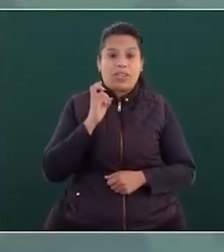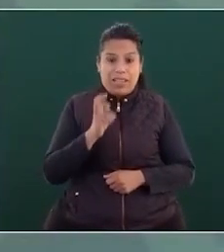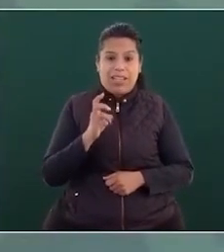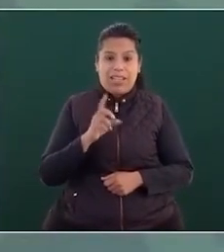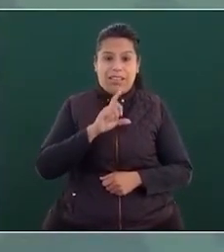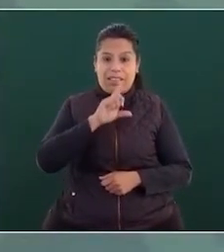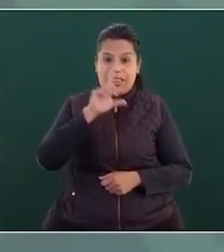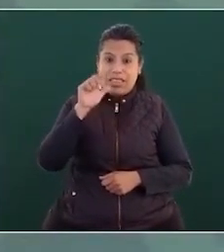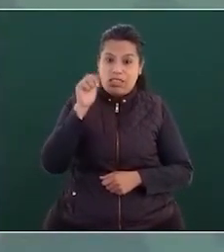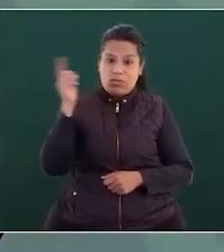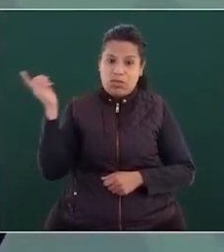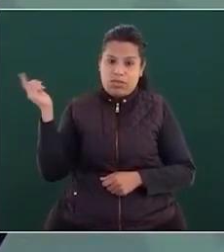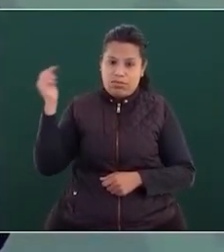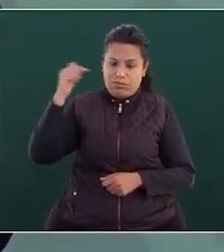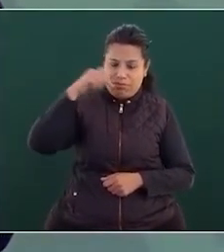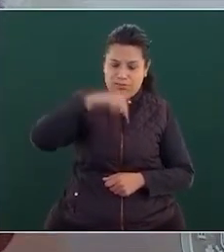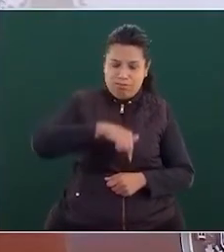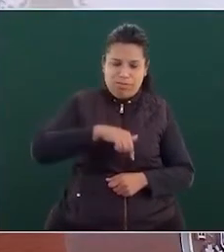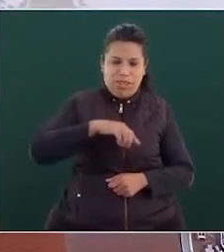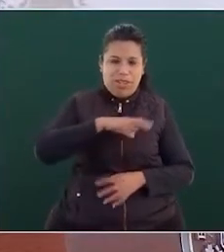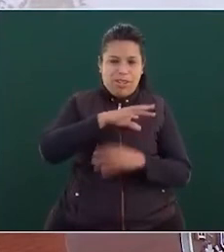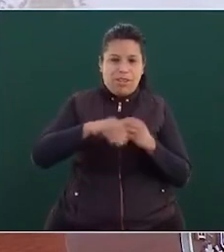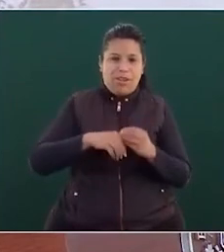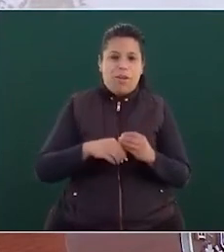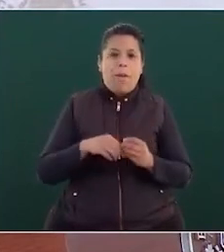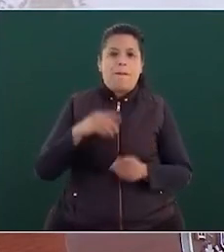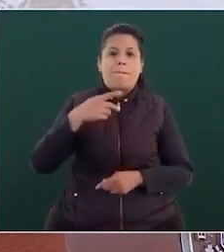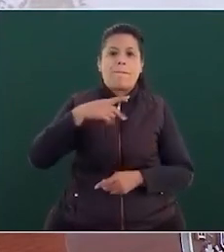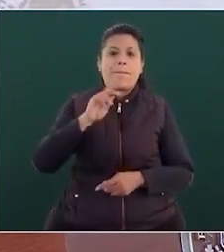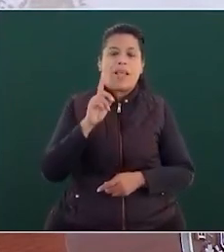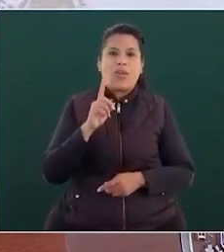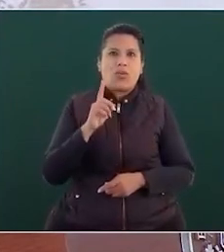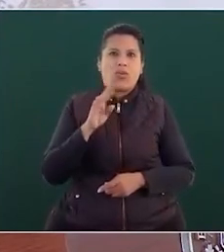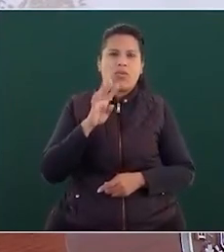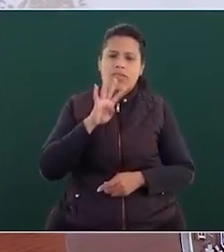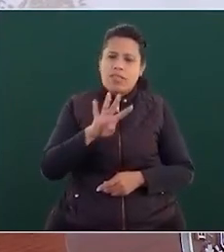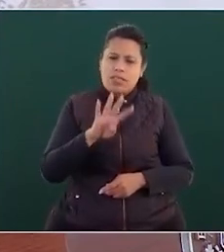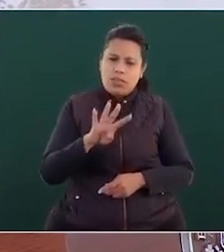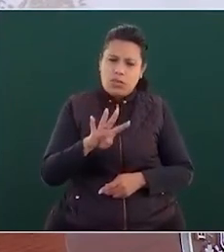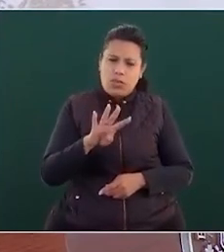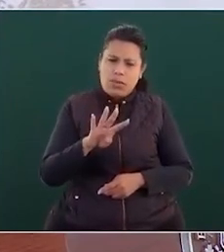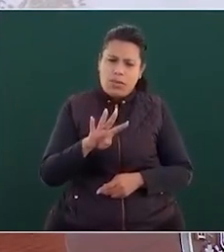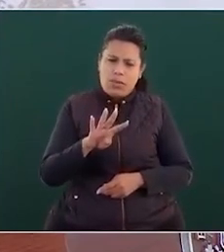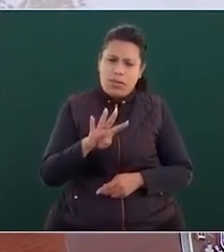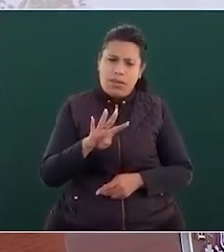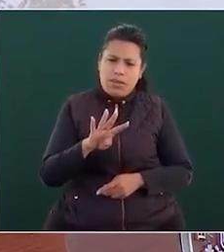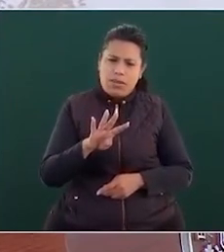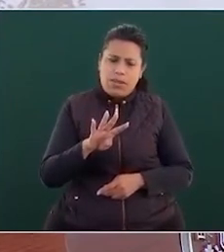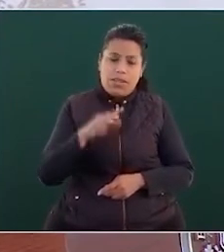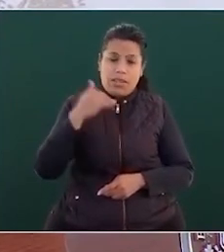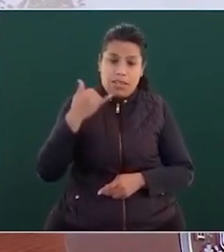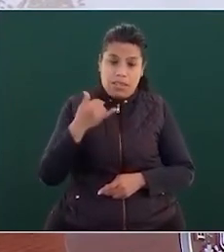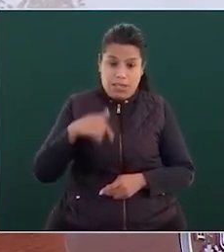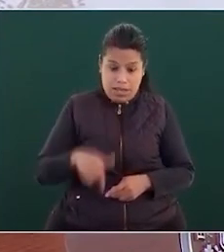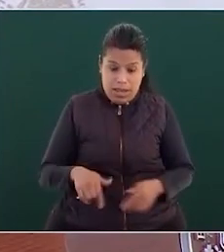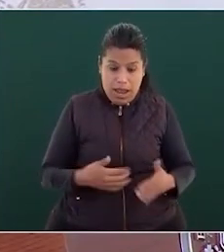inversión extranjera fueron el 19 y este